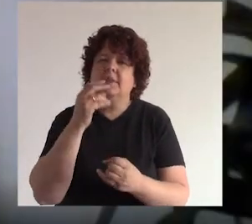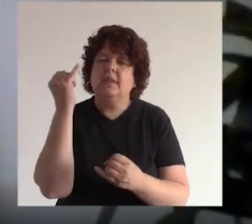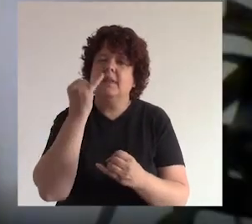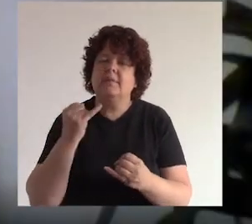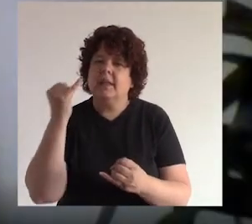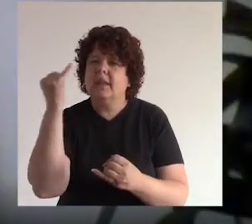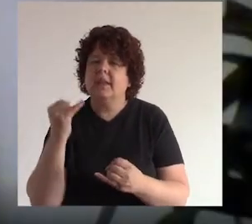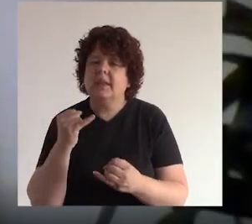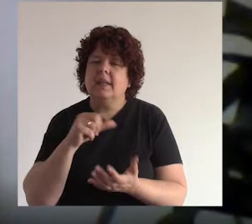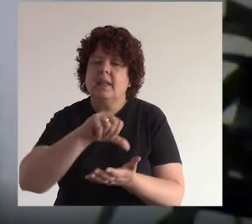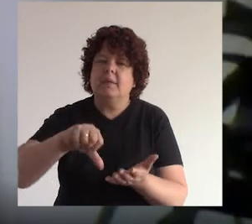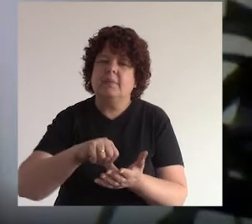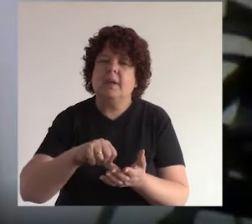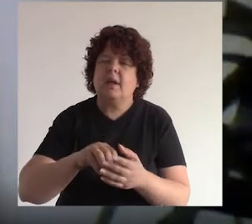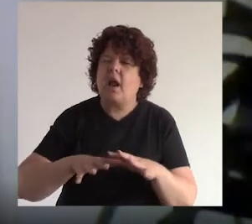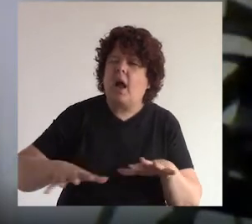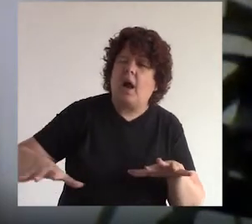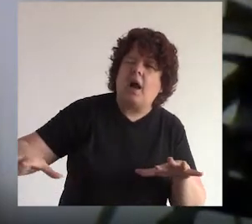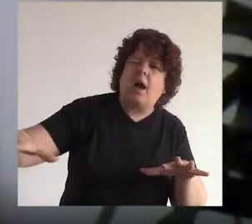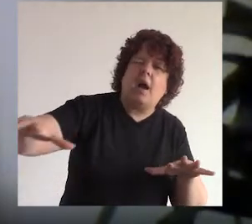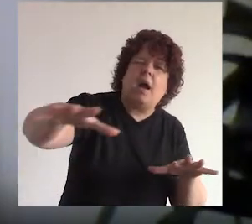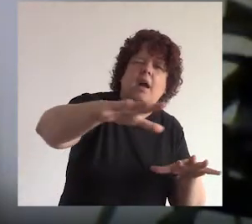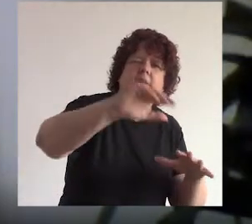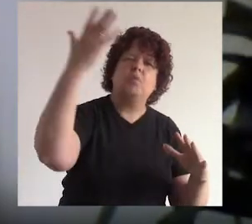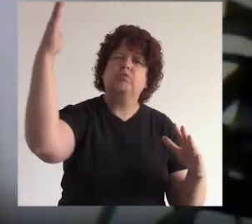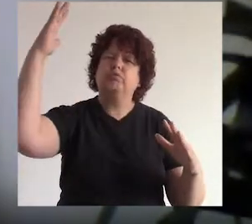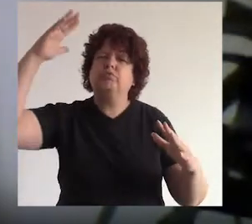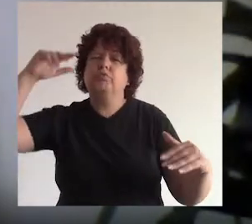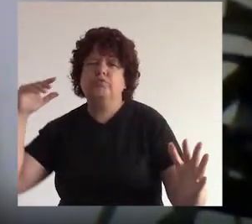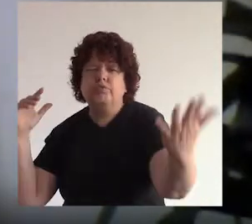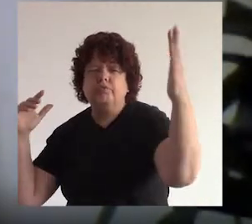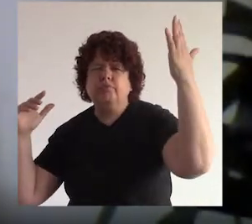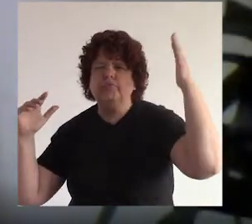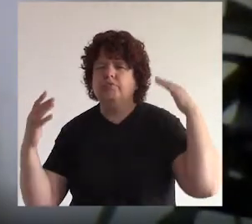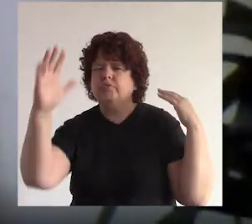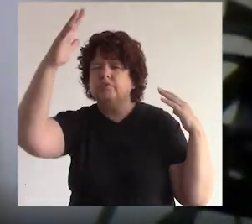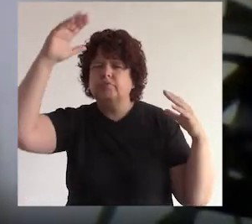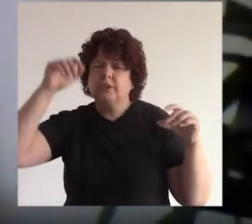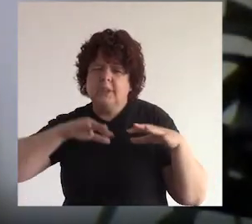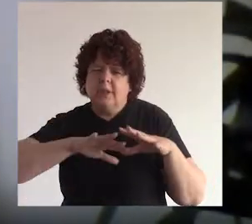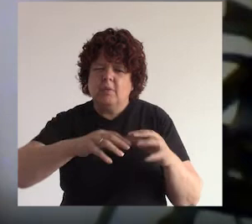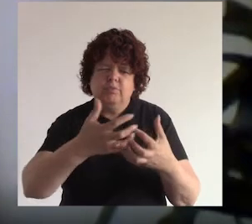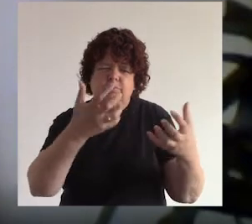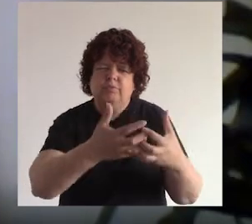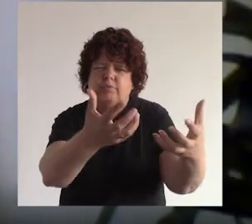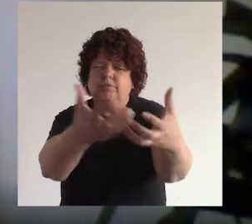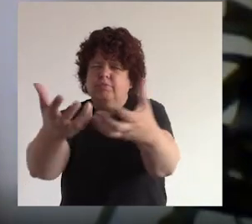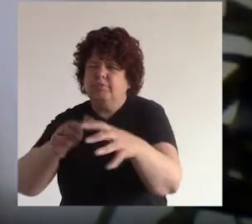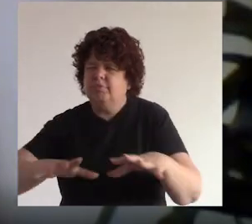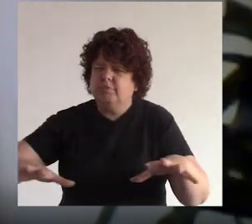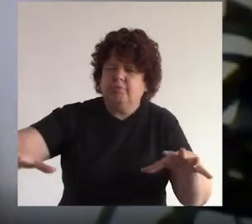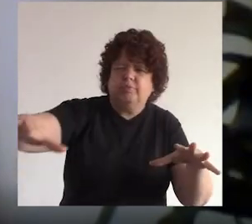una imagen hay una imagen de un parque bastante amplio con muchos árboles y un área de pasto muy muy